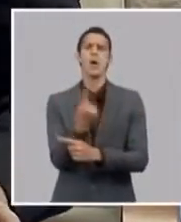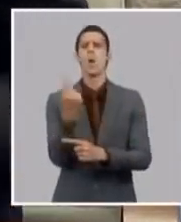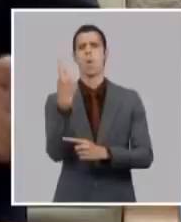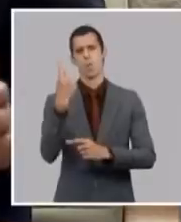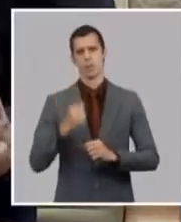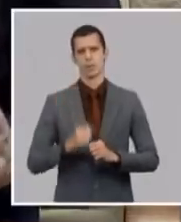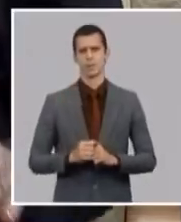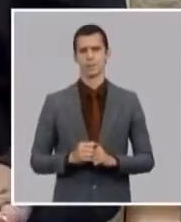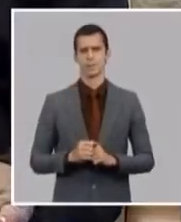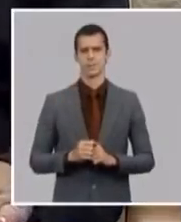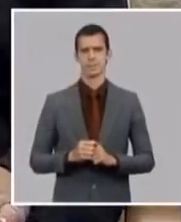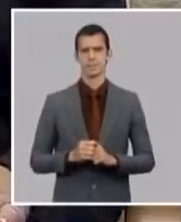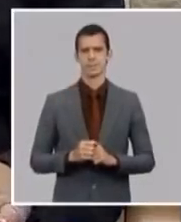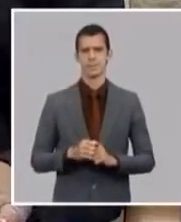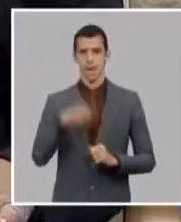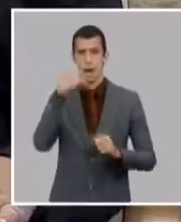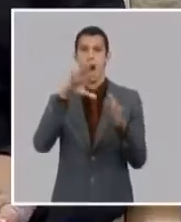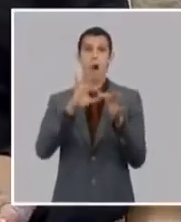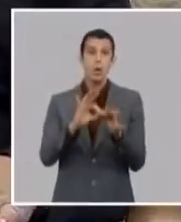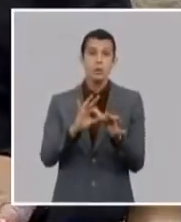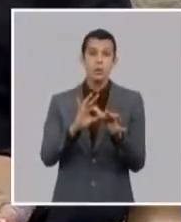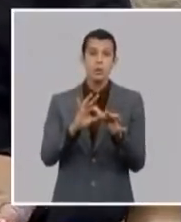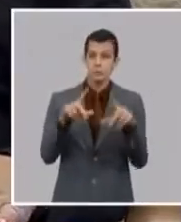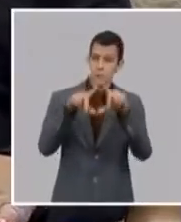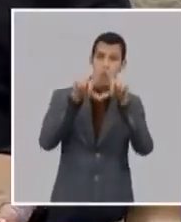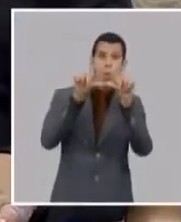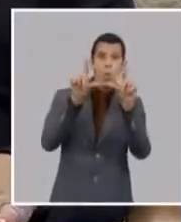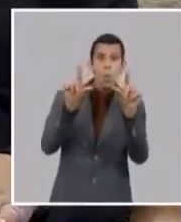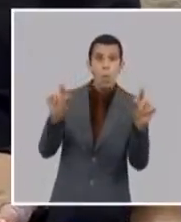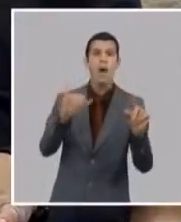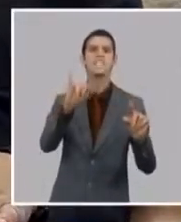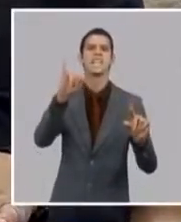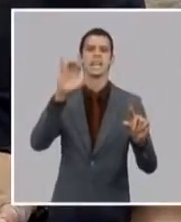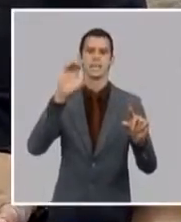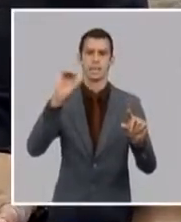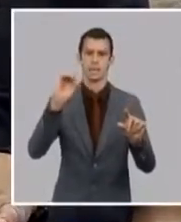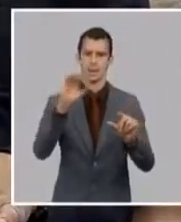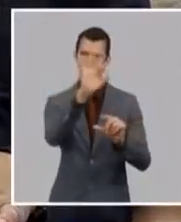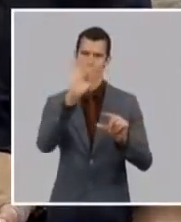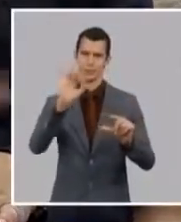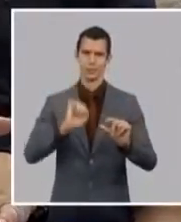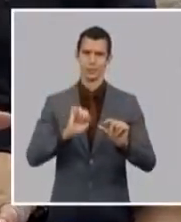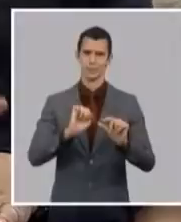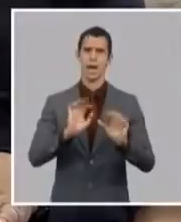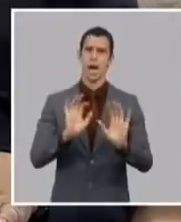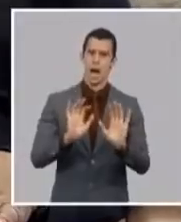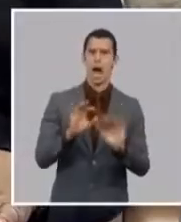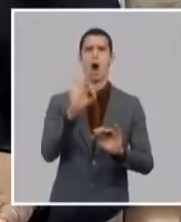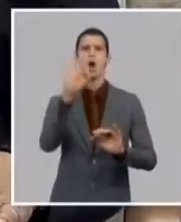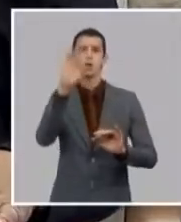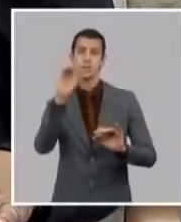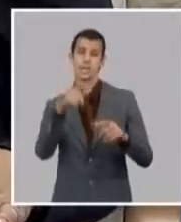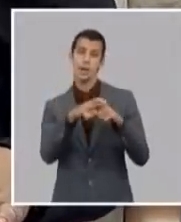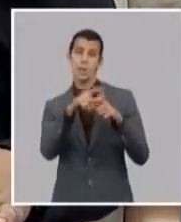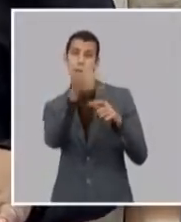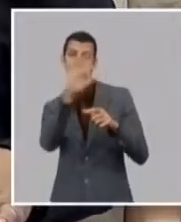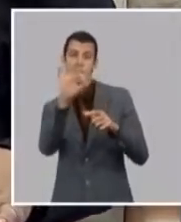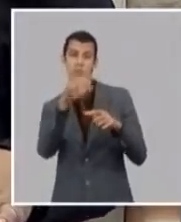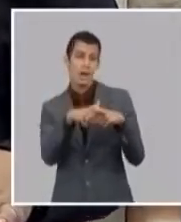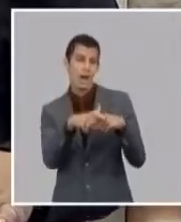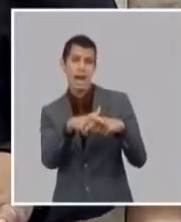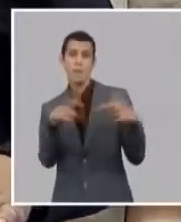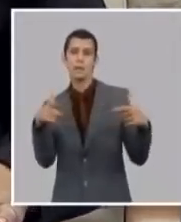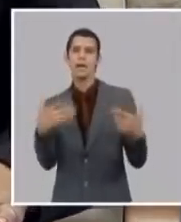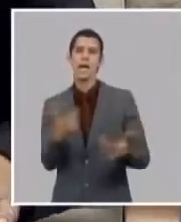garantiza es que el 80% de una dosis de ahí se desprende por el tiempo que dura las 3 de Andal y las 3 de Soberana